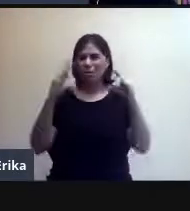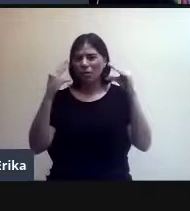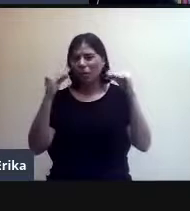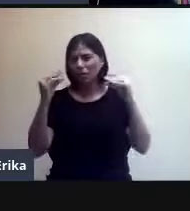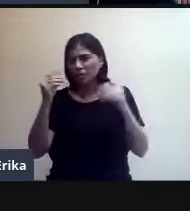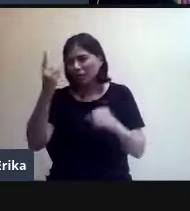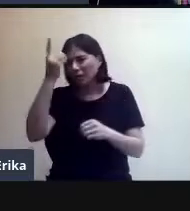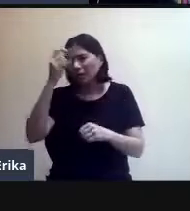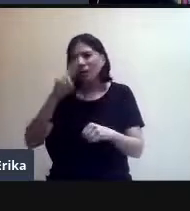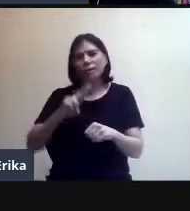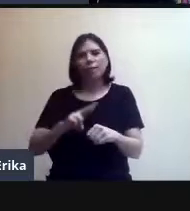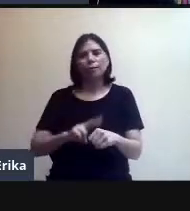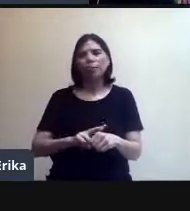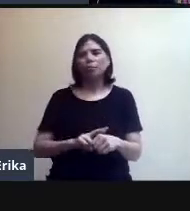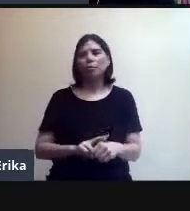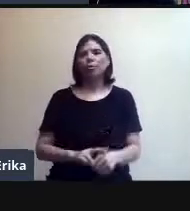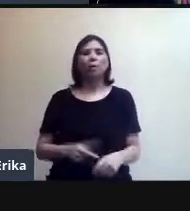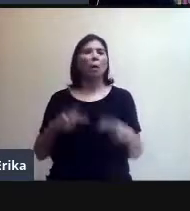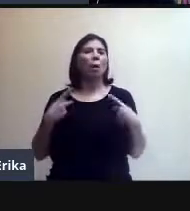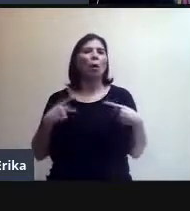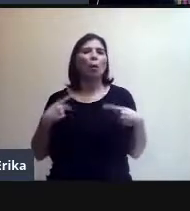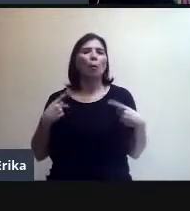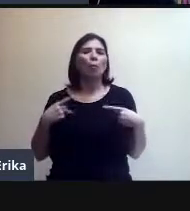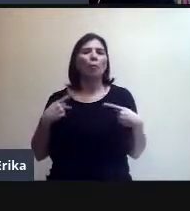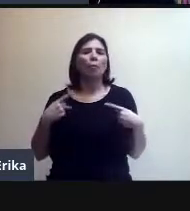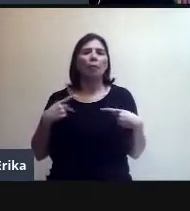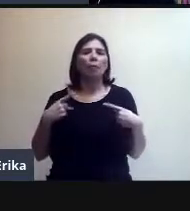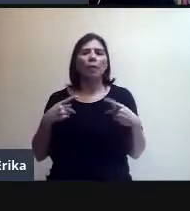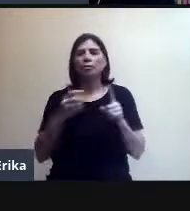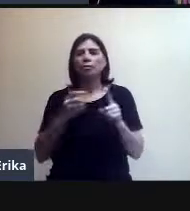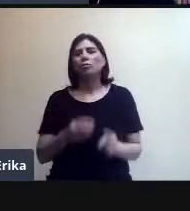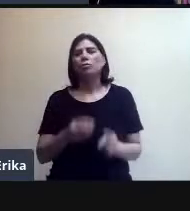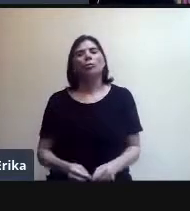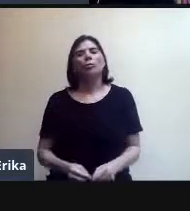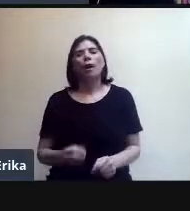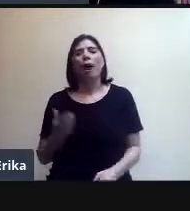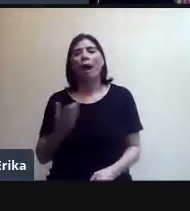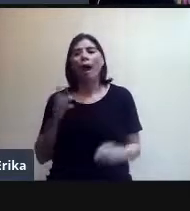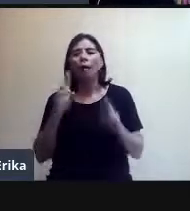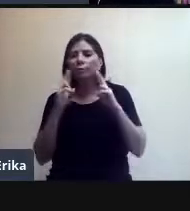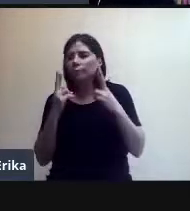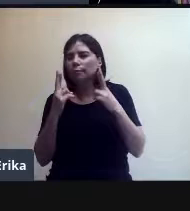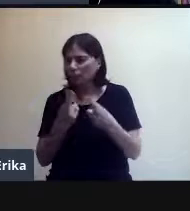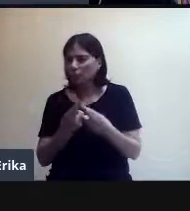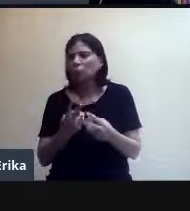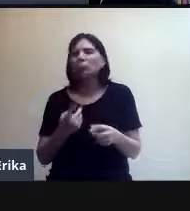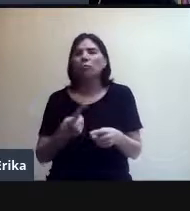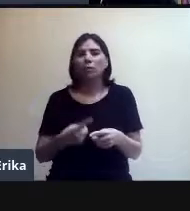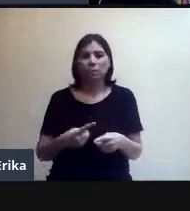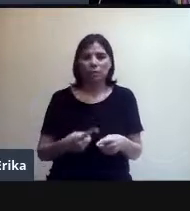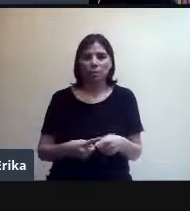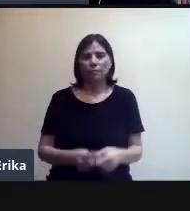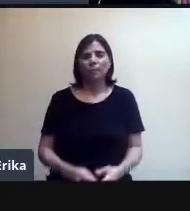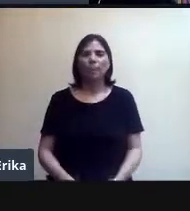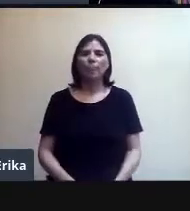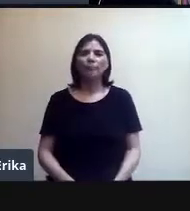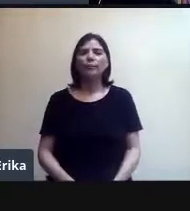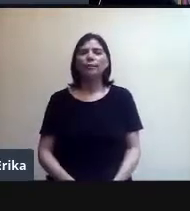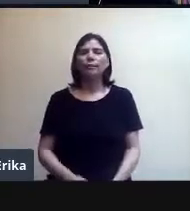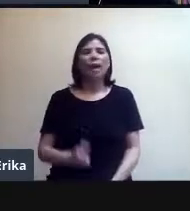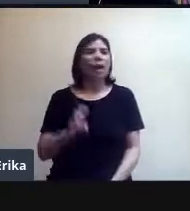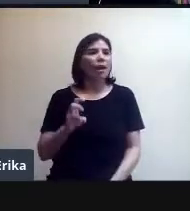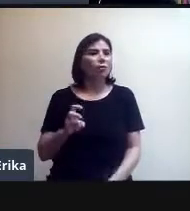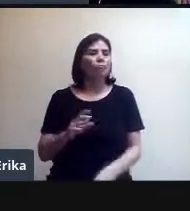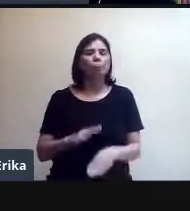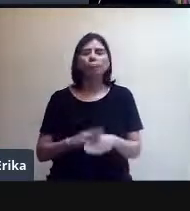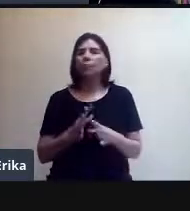reunión. Sí, entonces esta es la manera de hacerlo. Y, bueno, básicamente ese sería el, también el